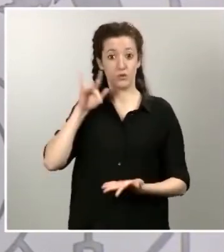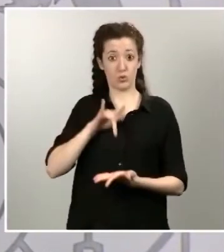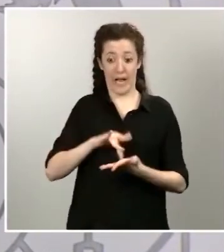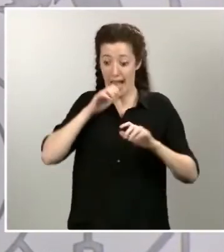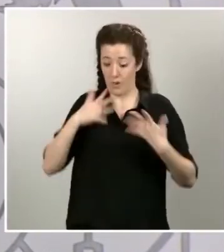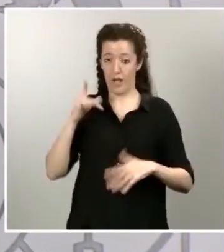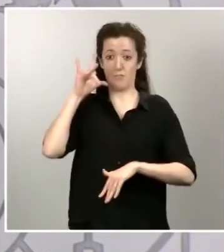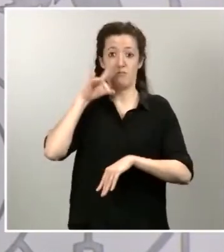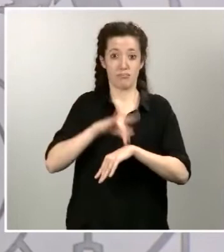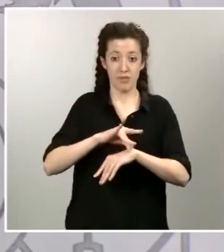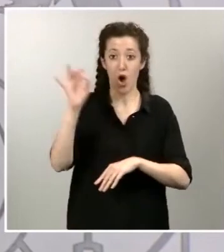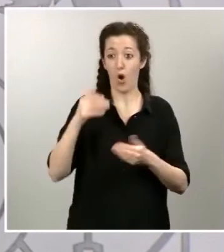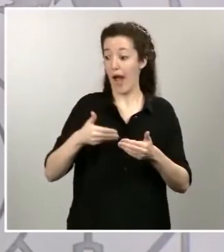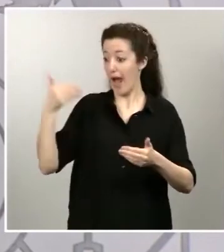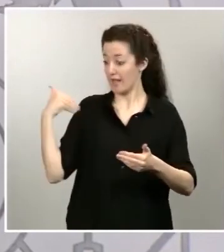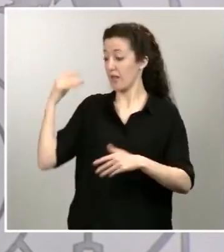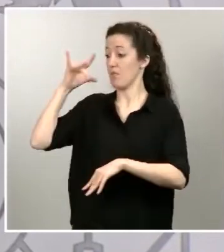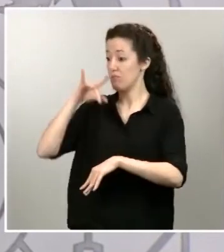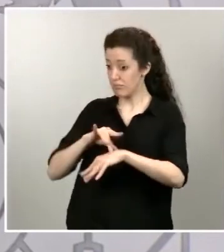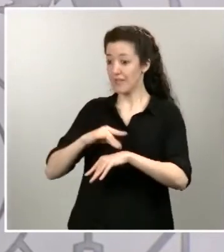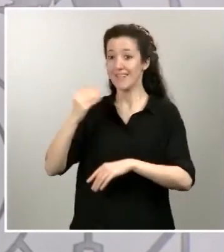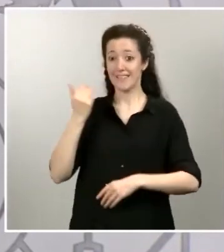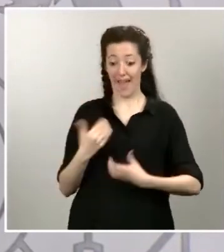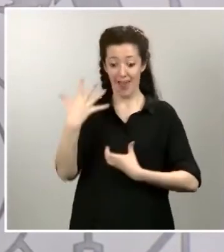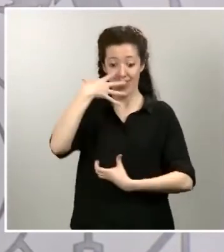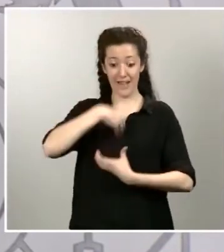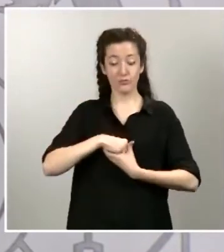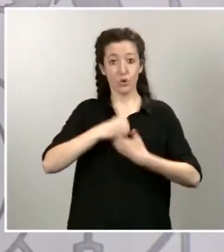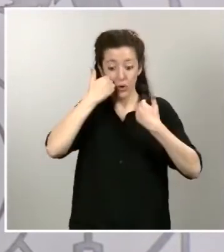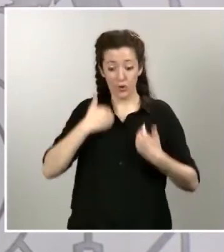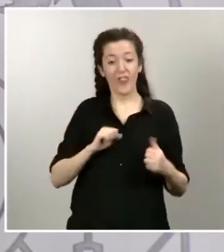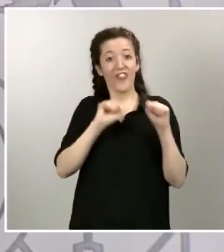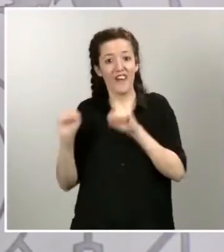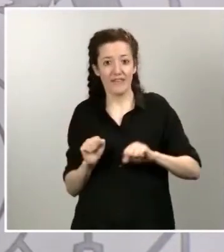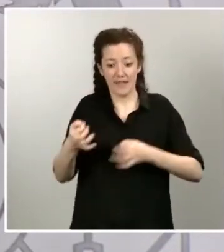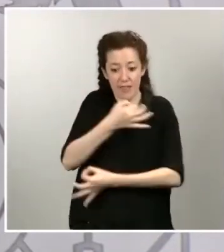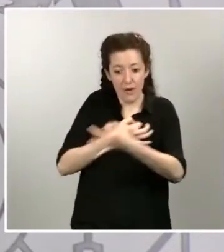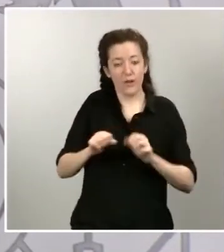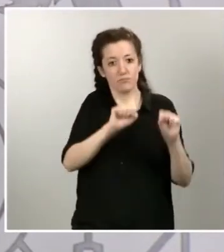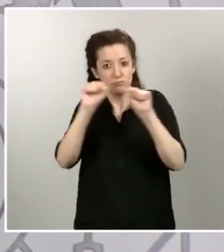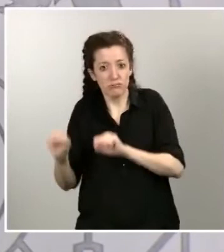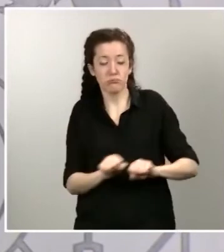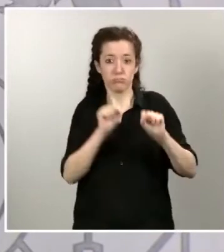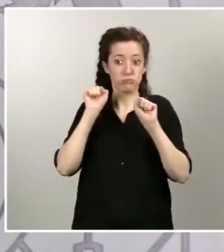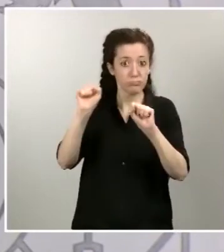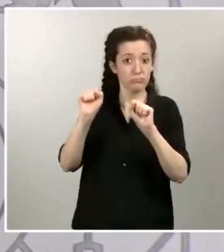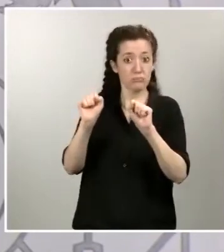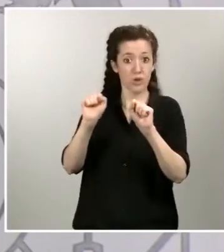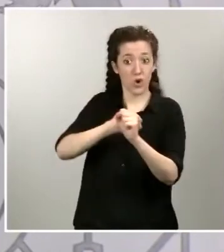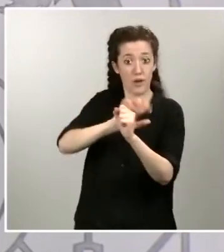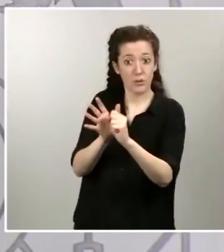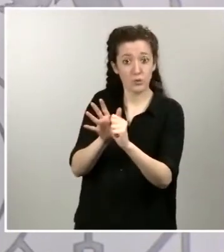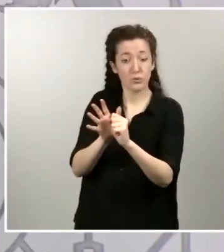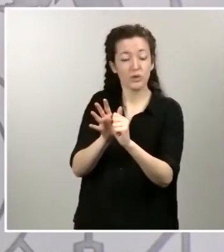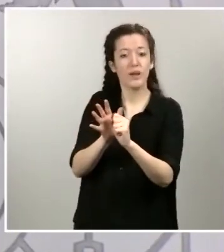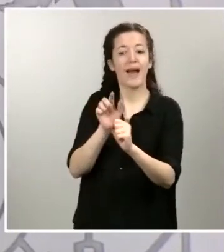inmunidad, es decir, han desarrollado las defensas contra el virus, hacen difícil a muchas